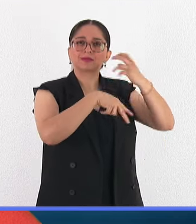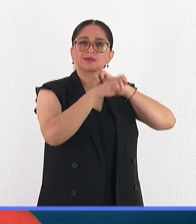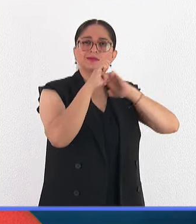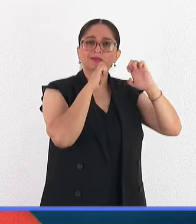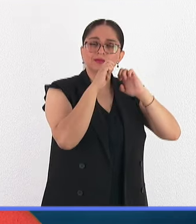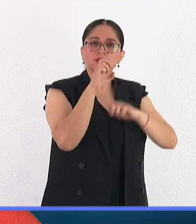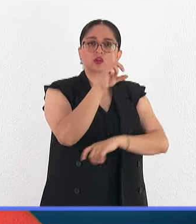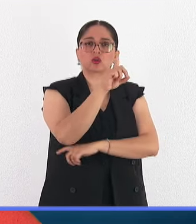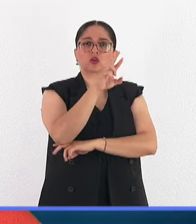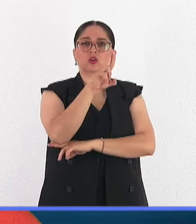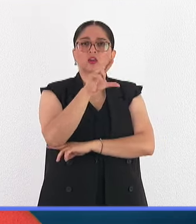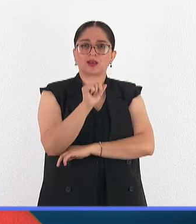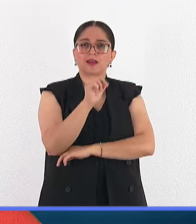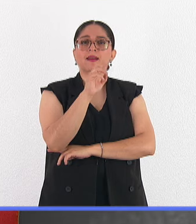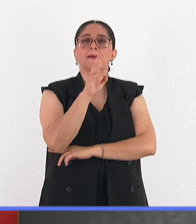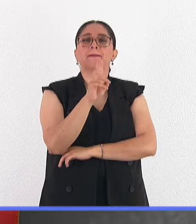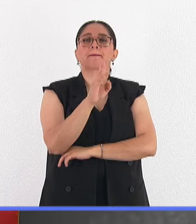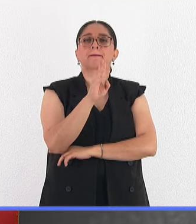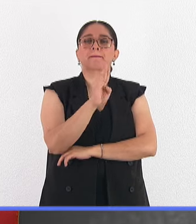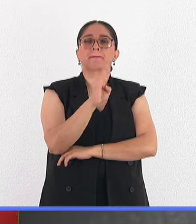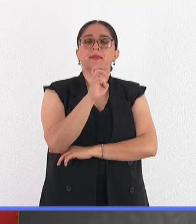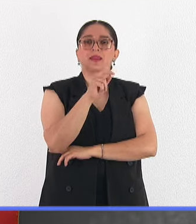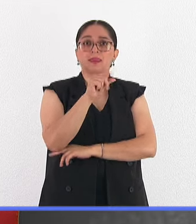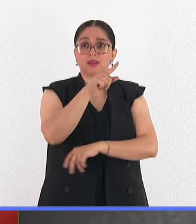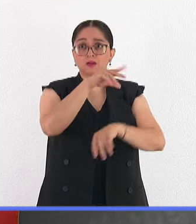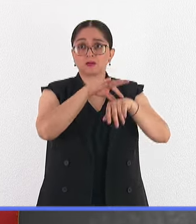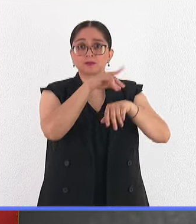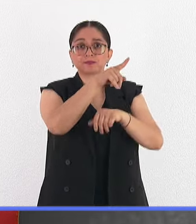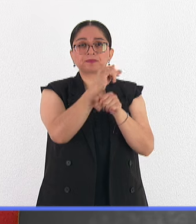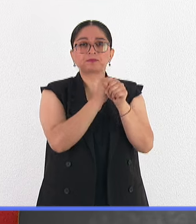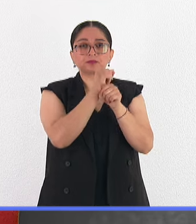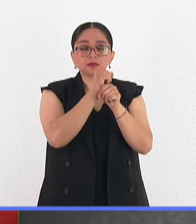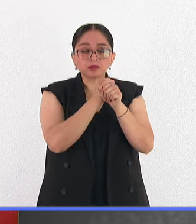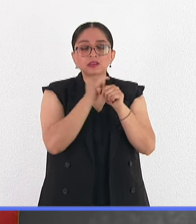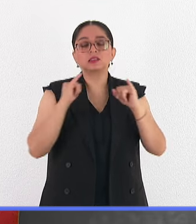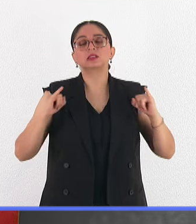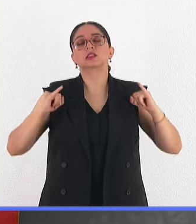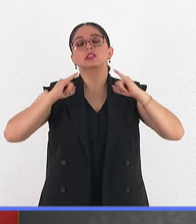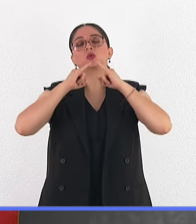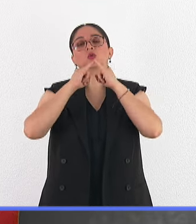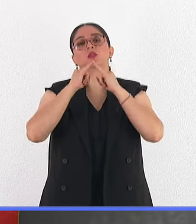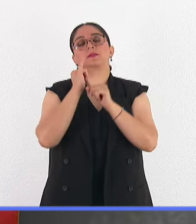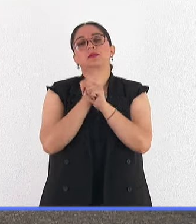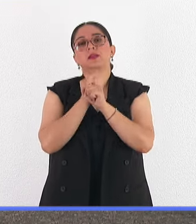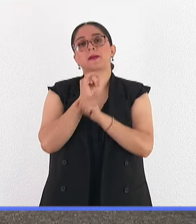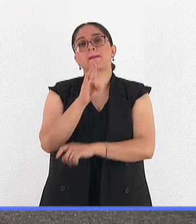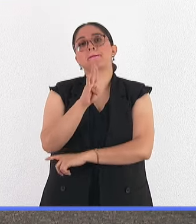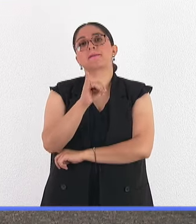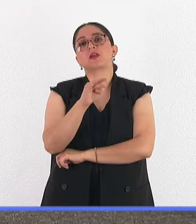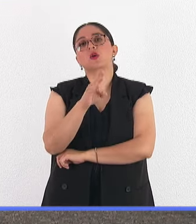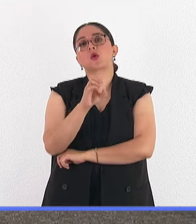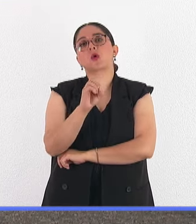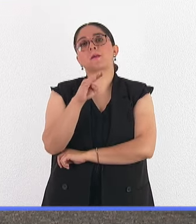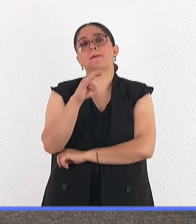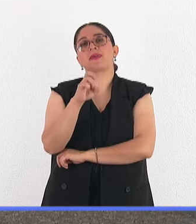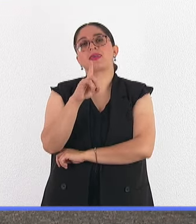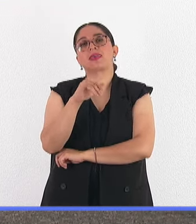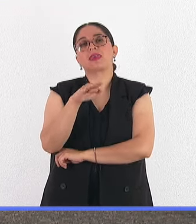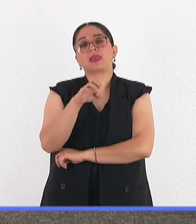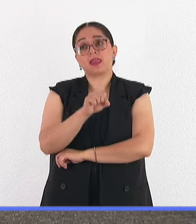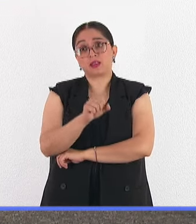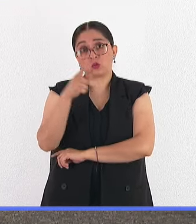la doctora Berta Espinosa Gutiérrez, quien es investigadora del Instituto de Investigaciones Biomédicas de la UNAM y que tiene como una de las